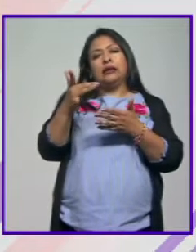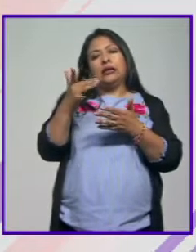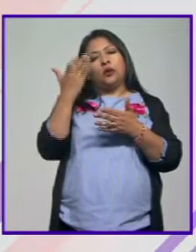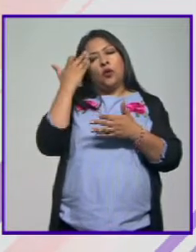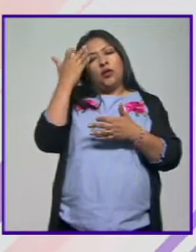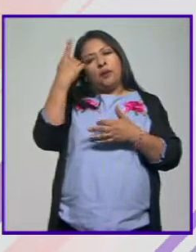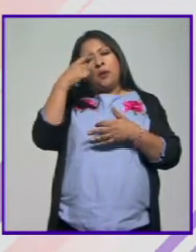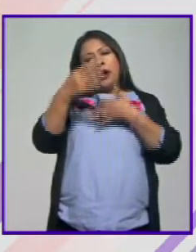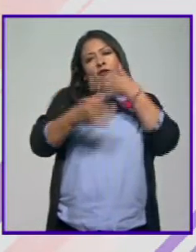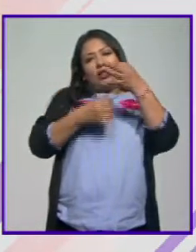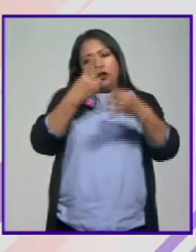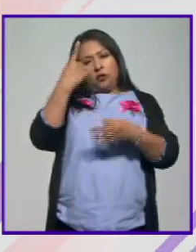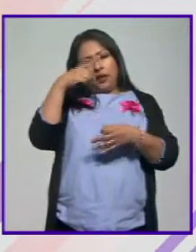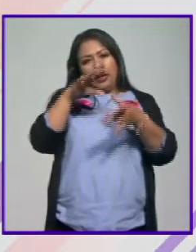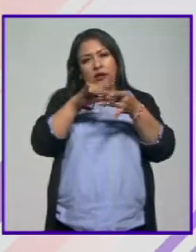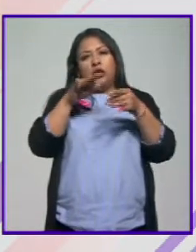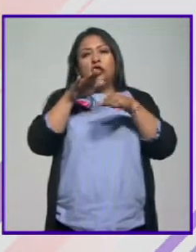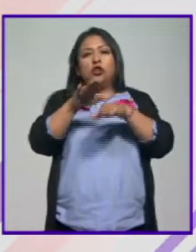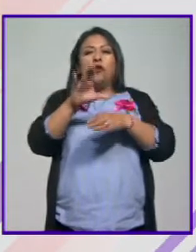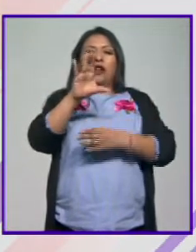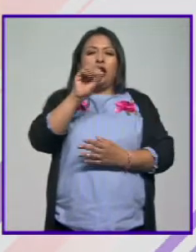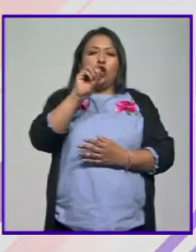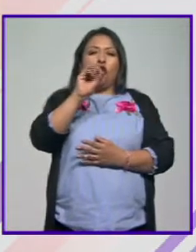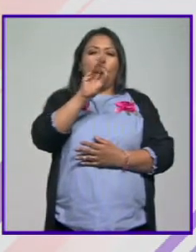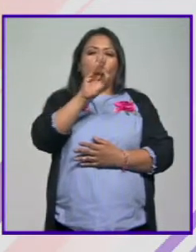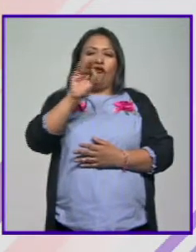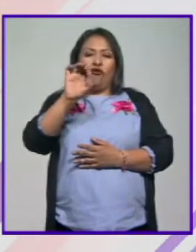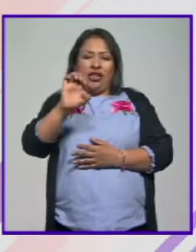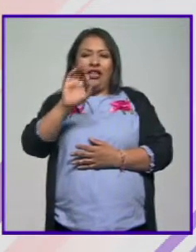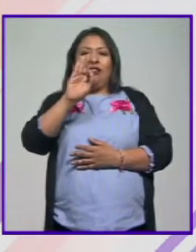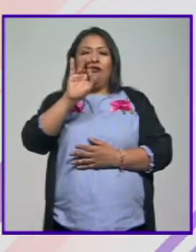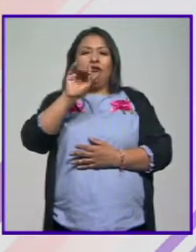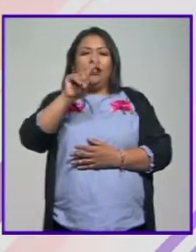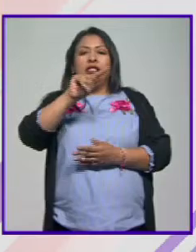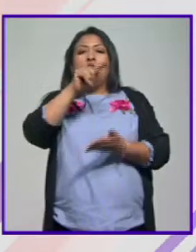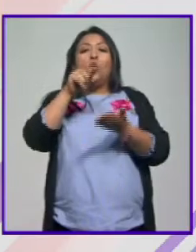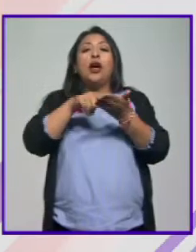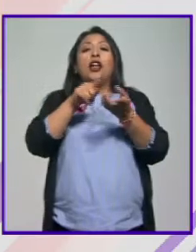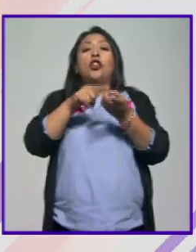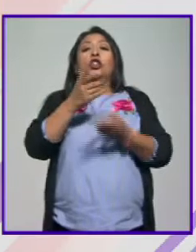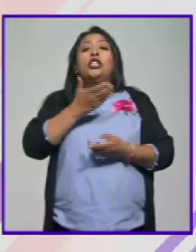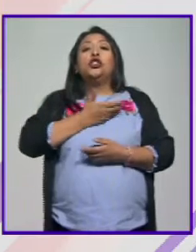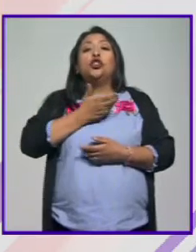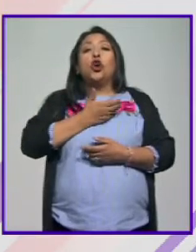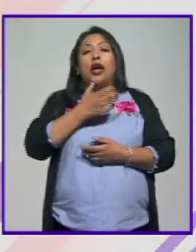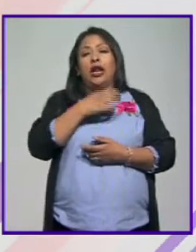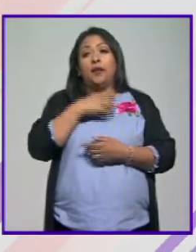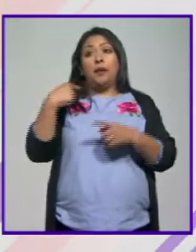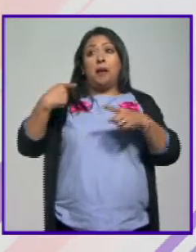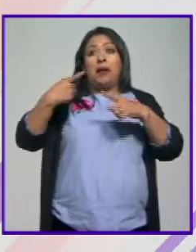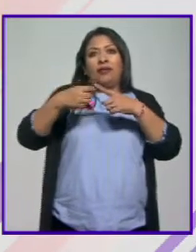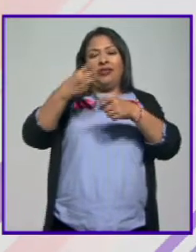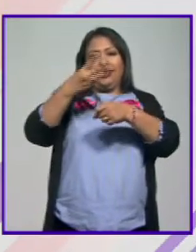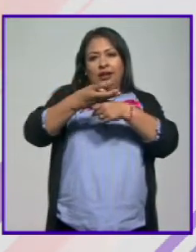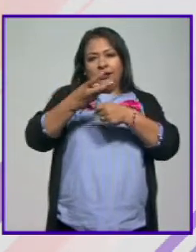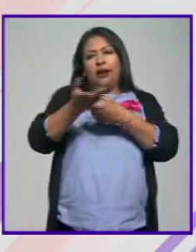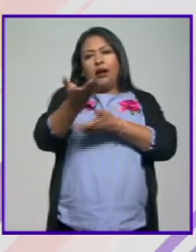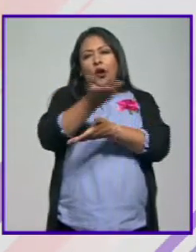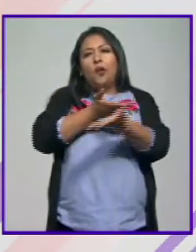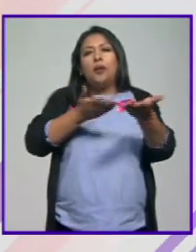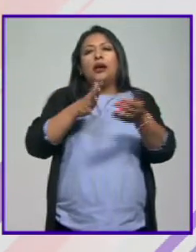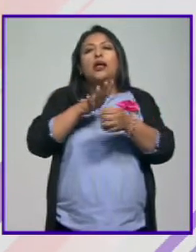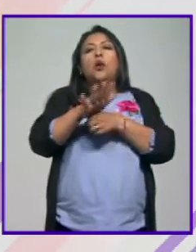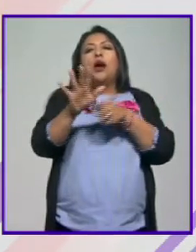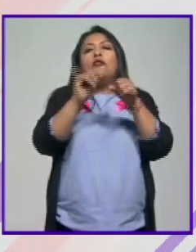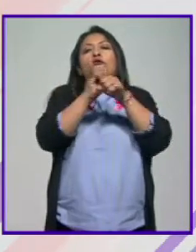Noticias 22 y para hablar del Coffee Fest que se va a llevar a cabo en el Zócalo Capitalino y es la tercera edición compártenos cuáles